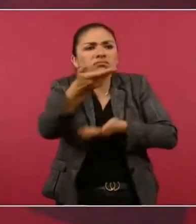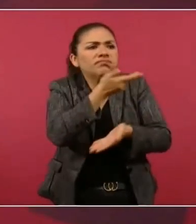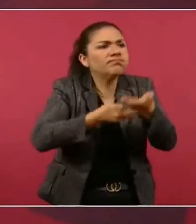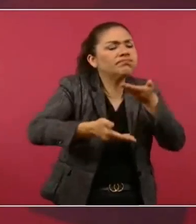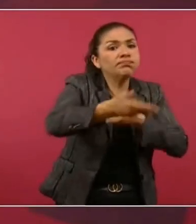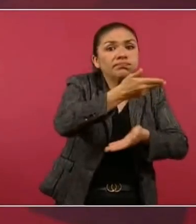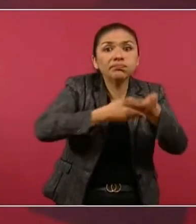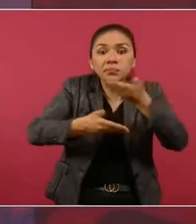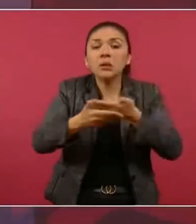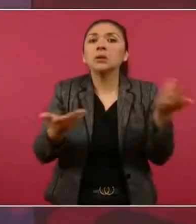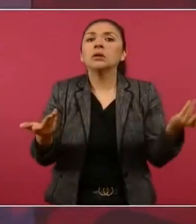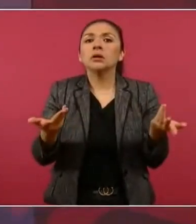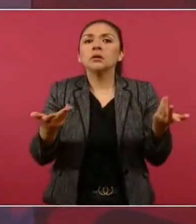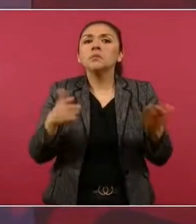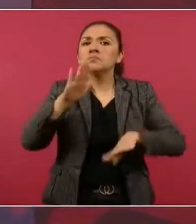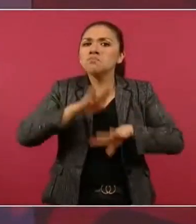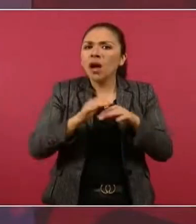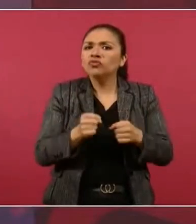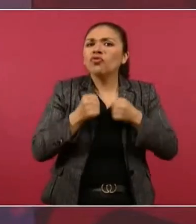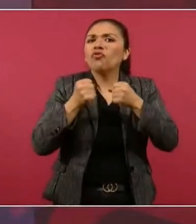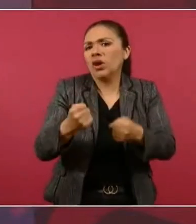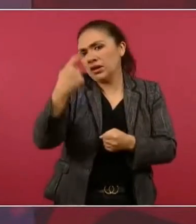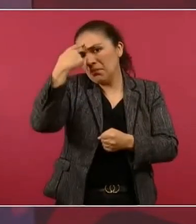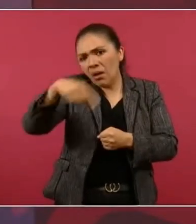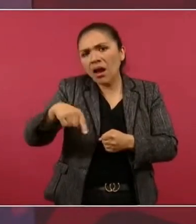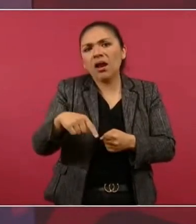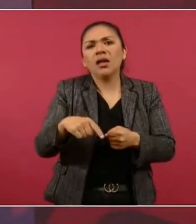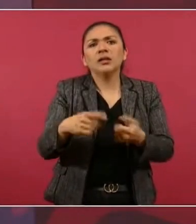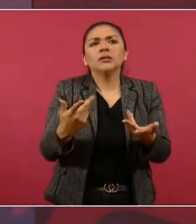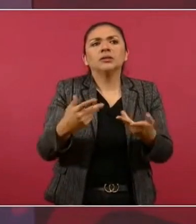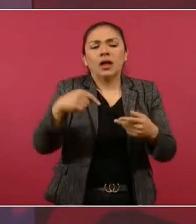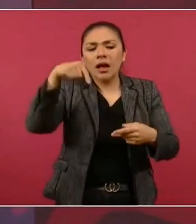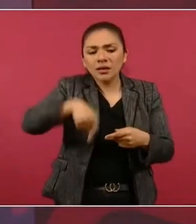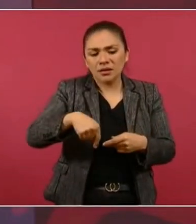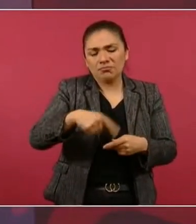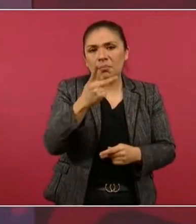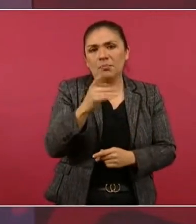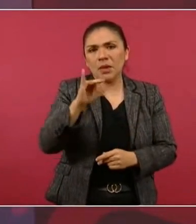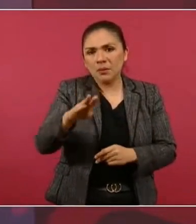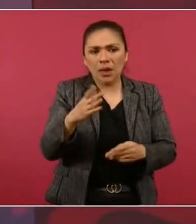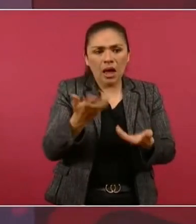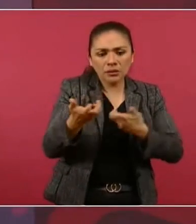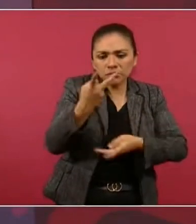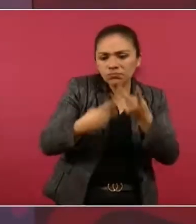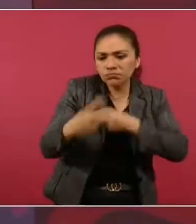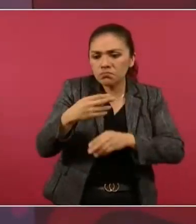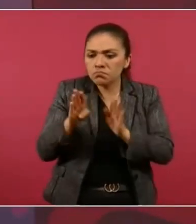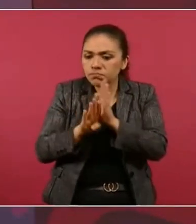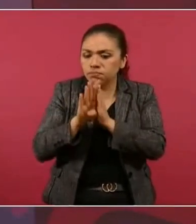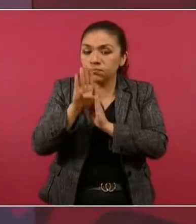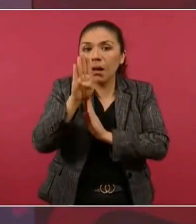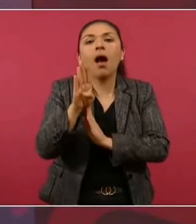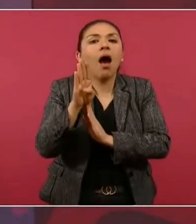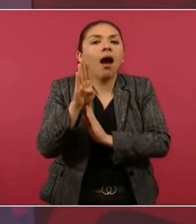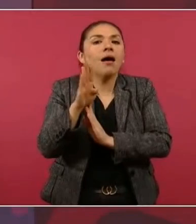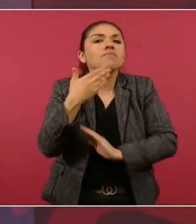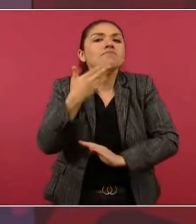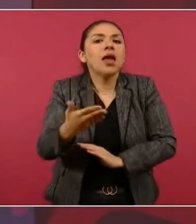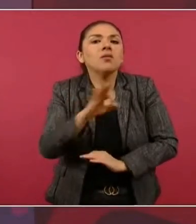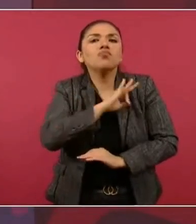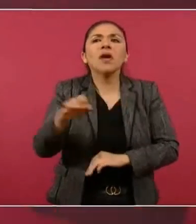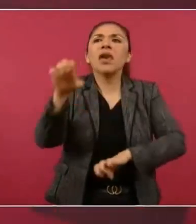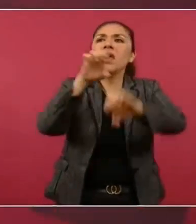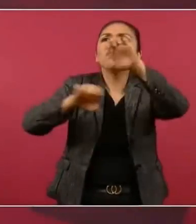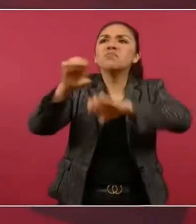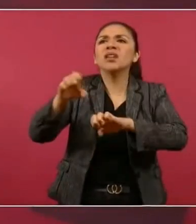si se fortalece el mercado interno, pues se benefician comerciantes, industriales,